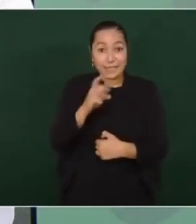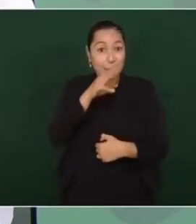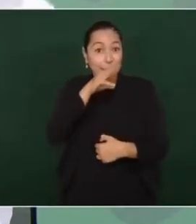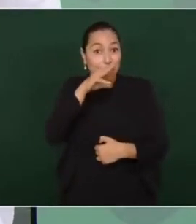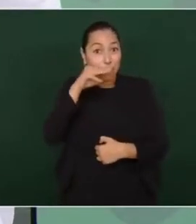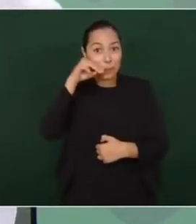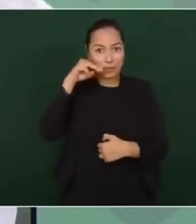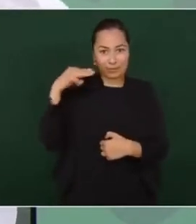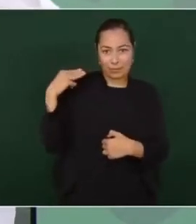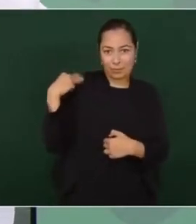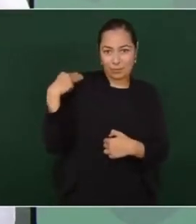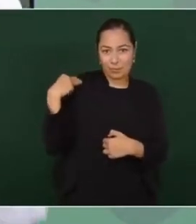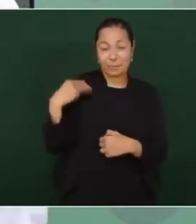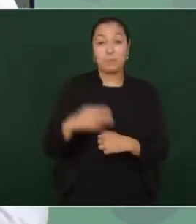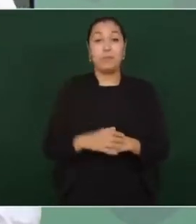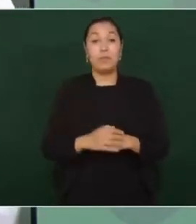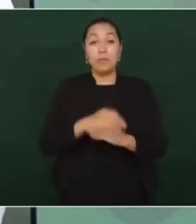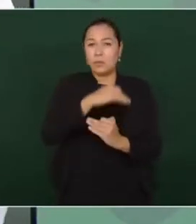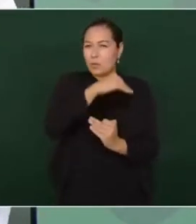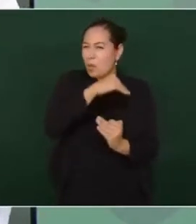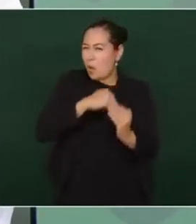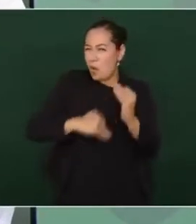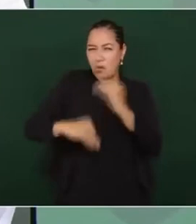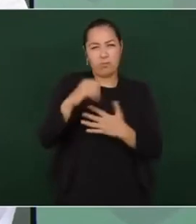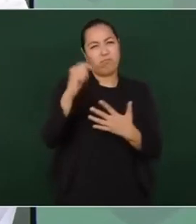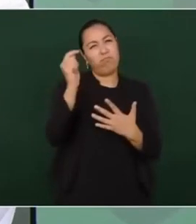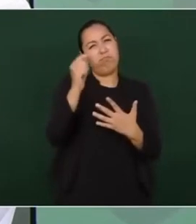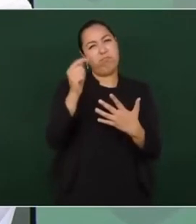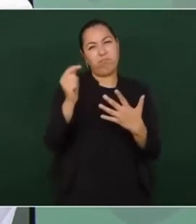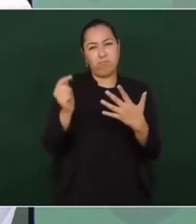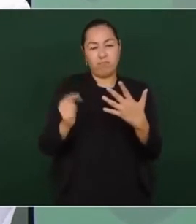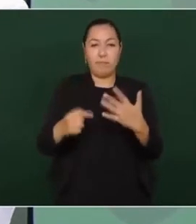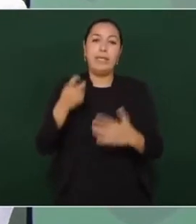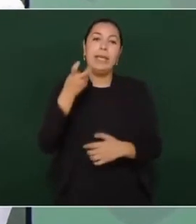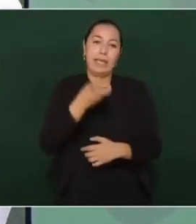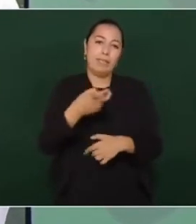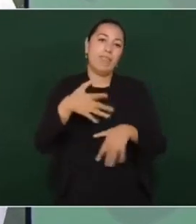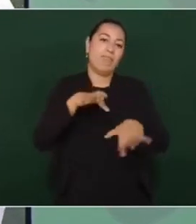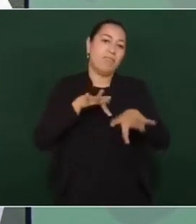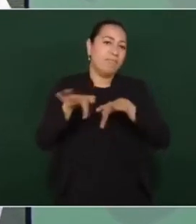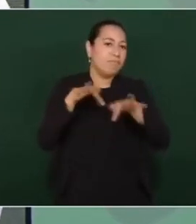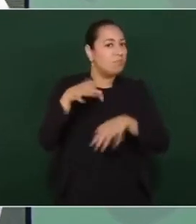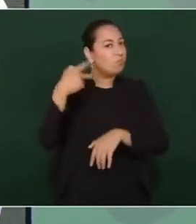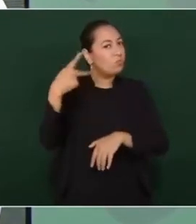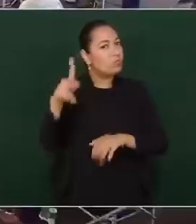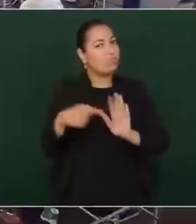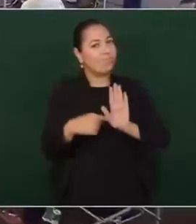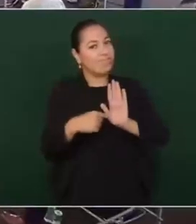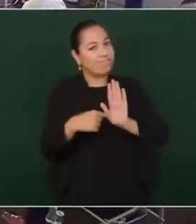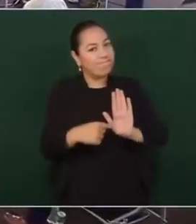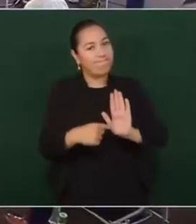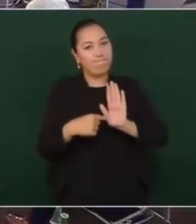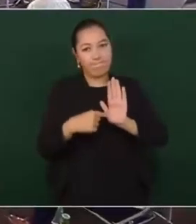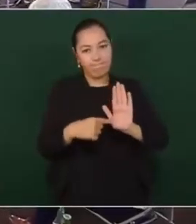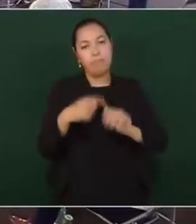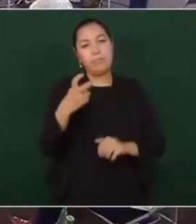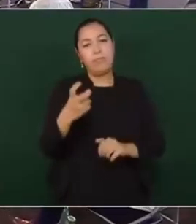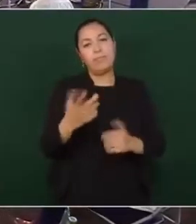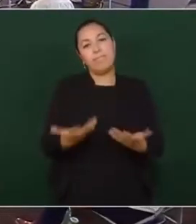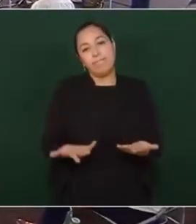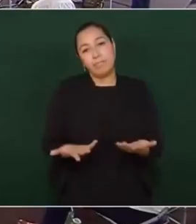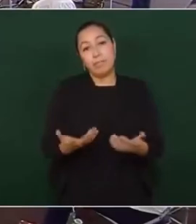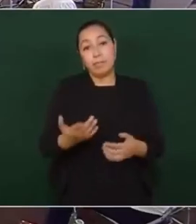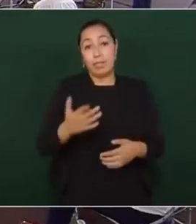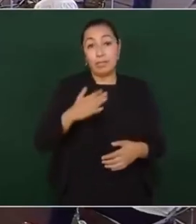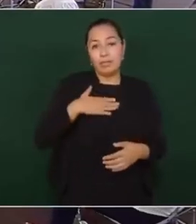todo eso es la labor desde luego ya nosotros pues ya no vamos a poder